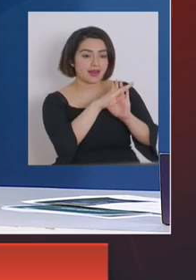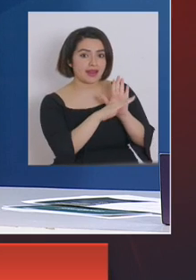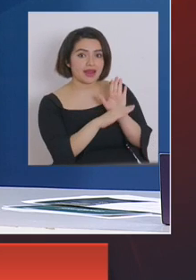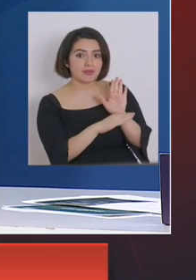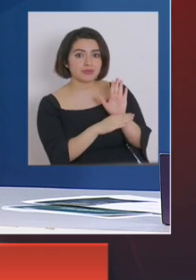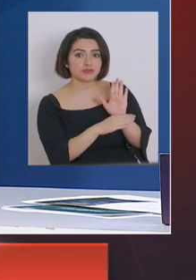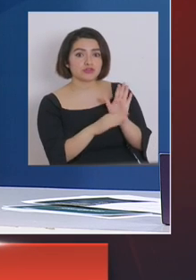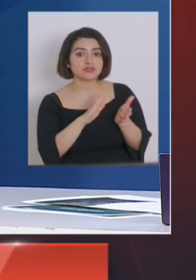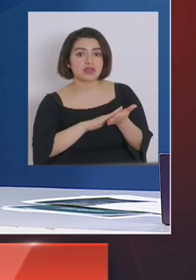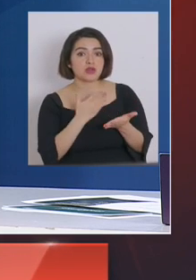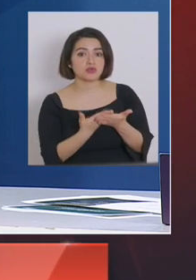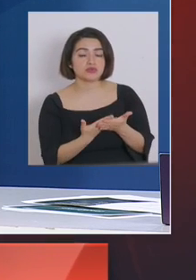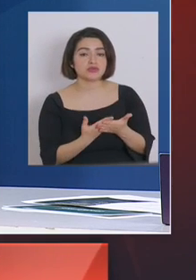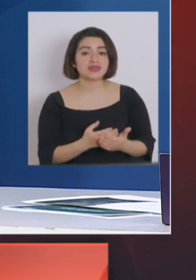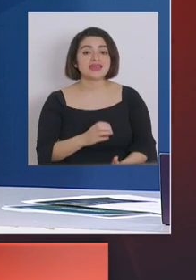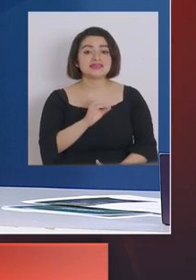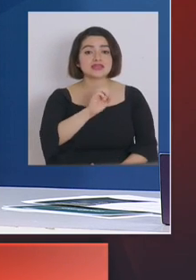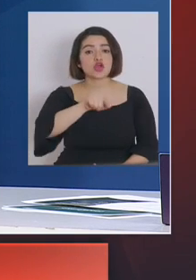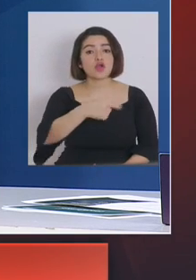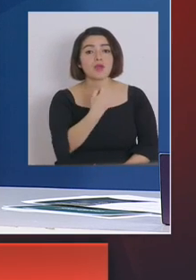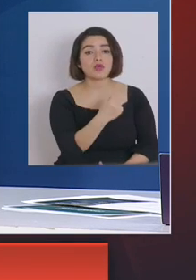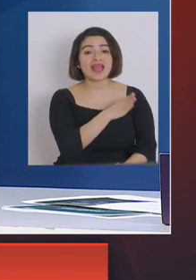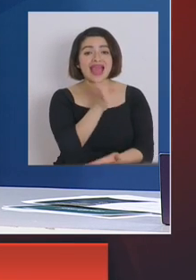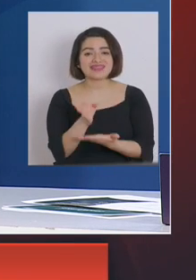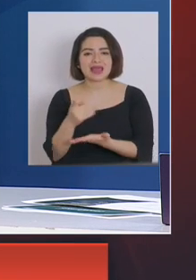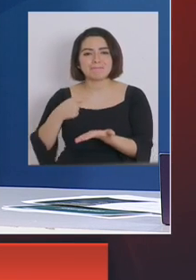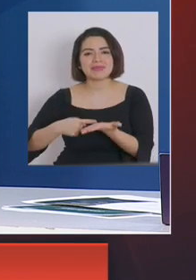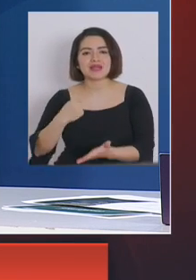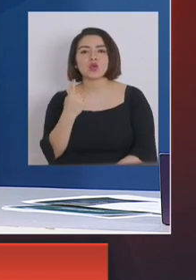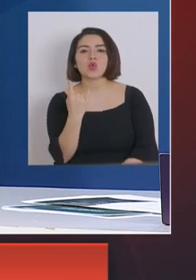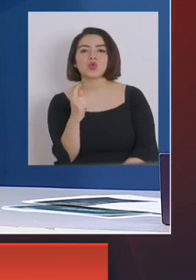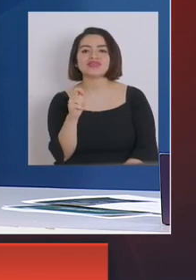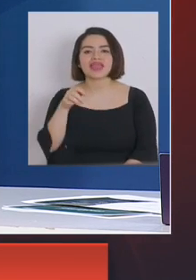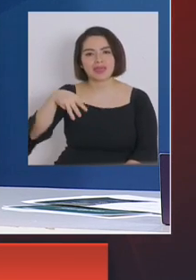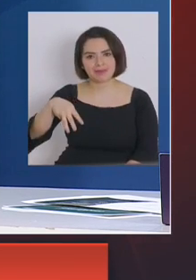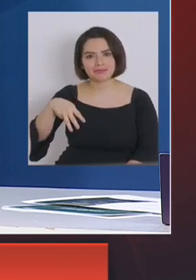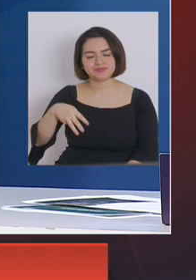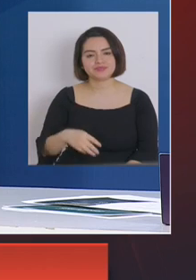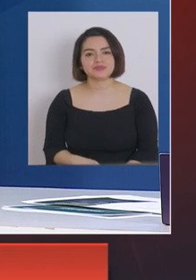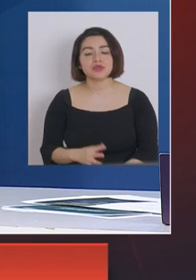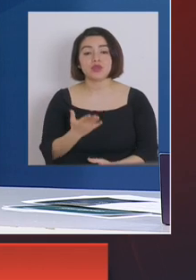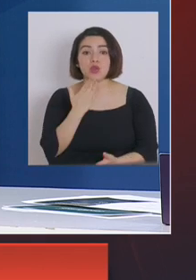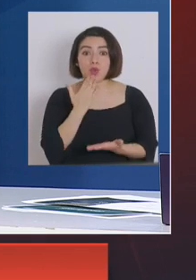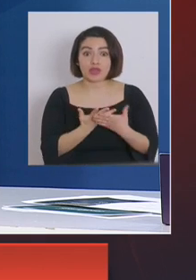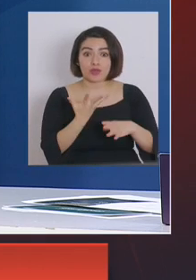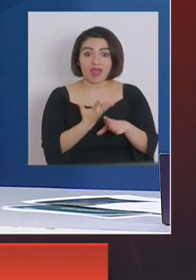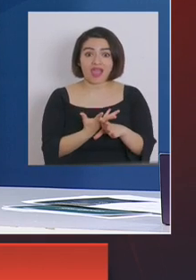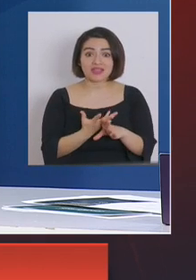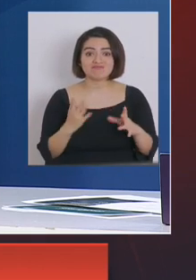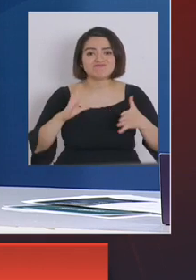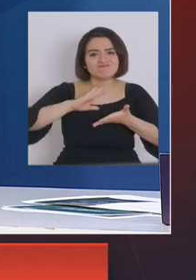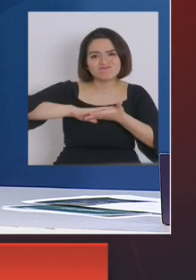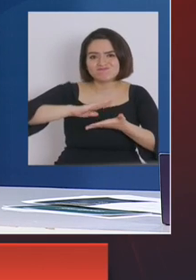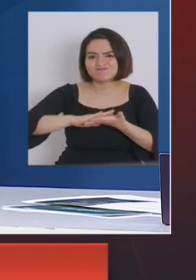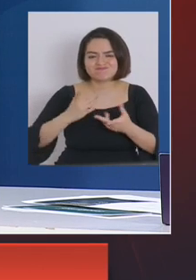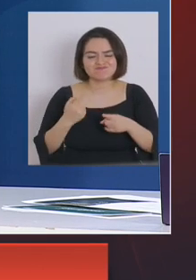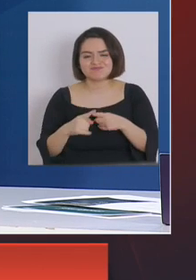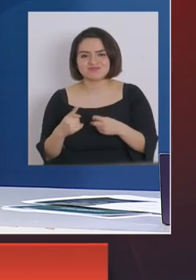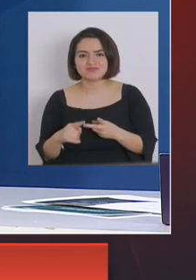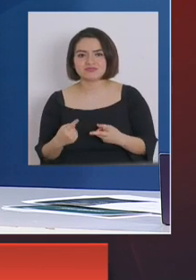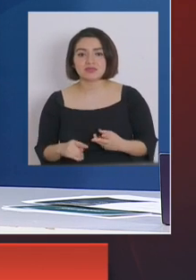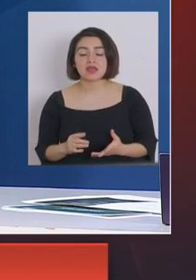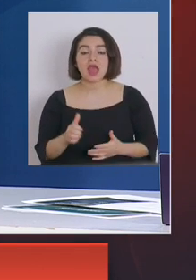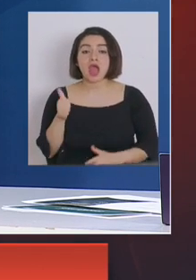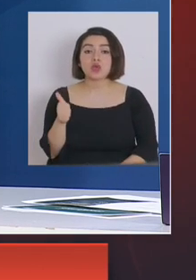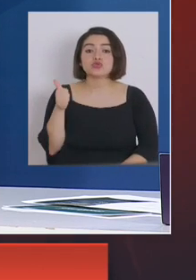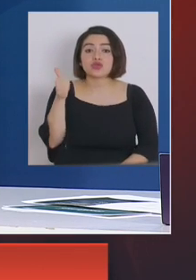sanitario que van desde 0,1 a 1.000 UTM. Cuando ocurre cada uno de estos eventos la autoridad sanitaria y una vez que tenga toda